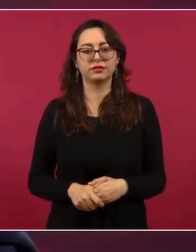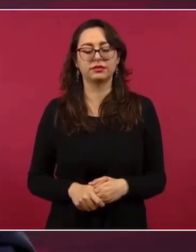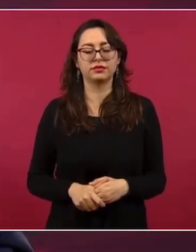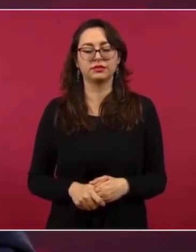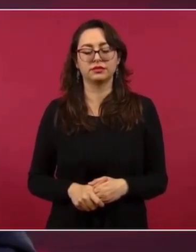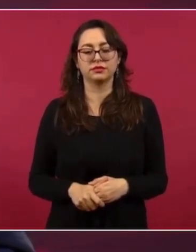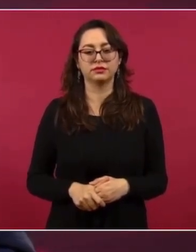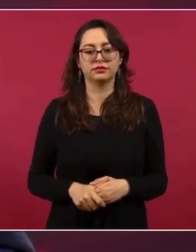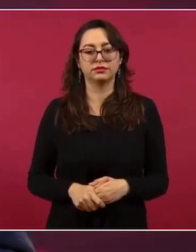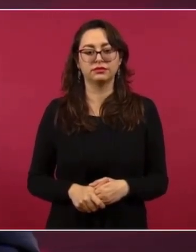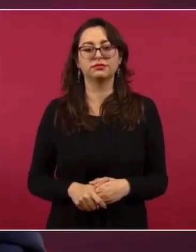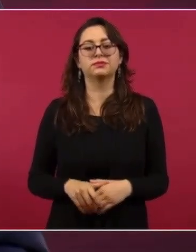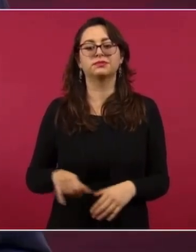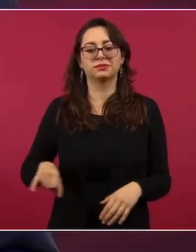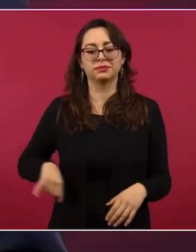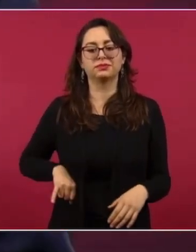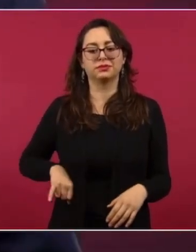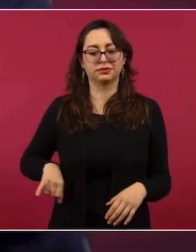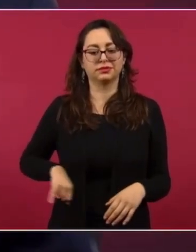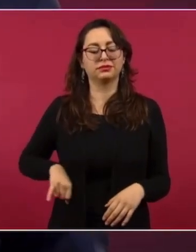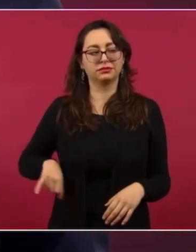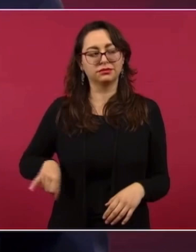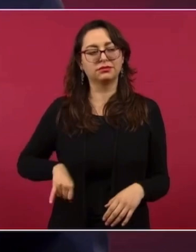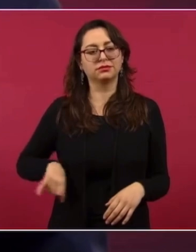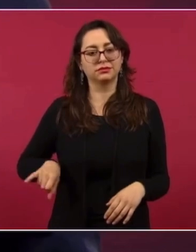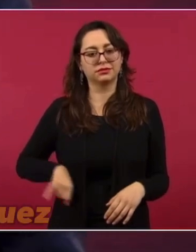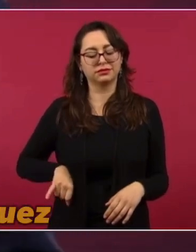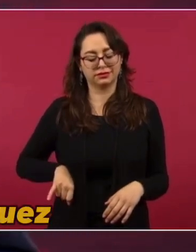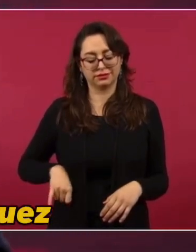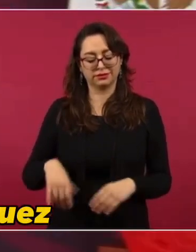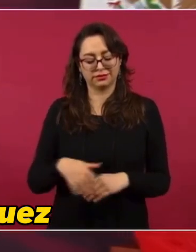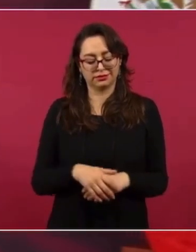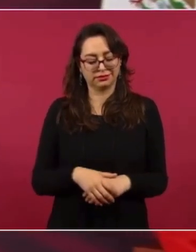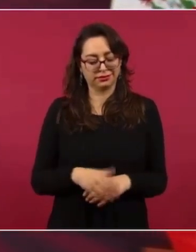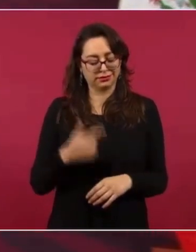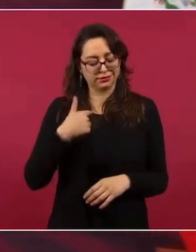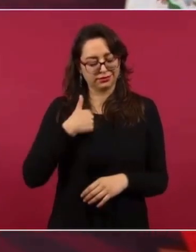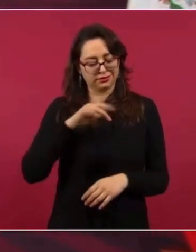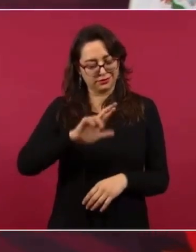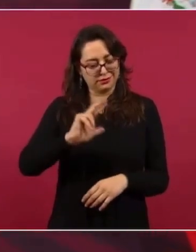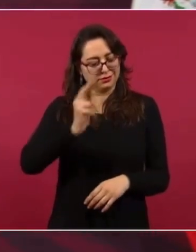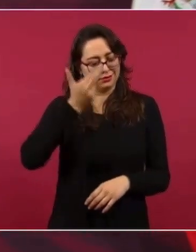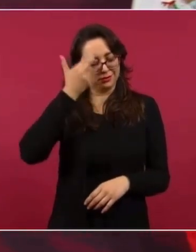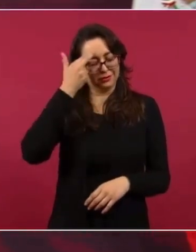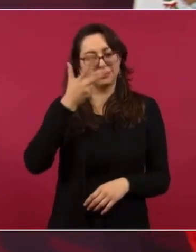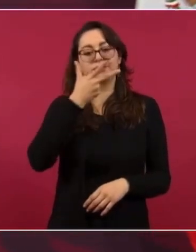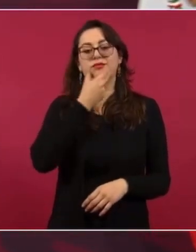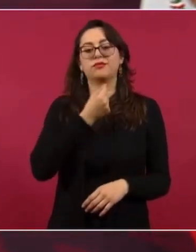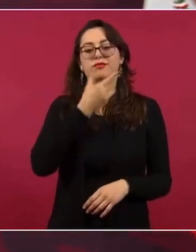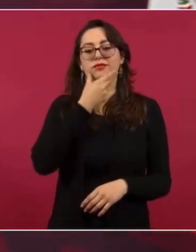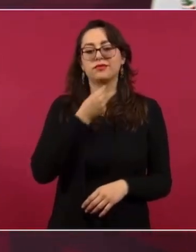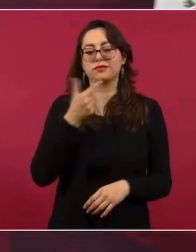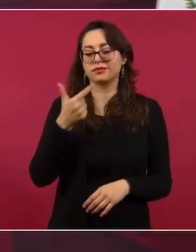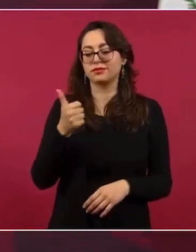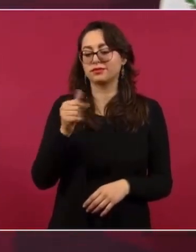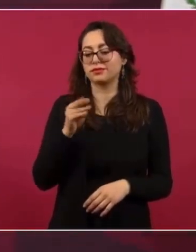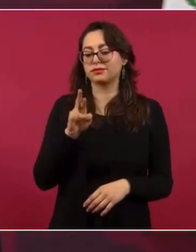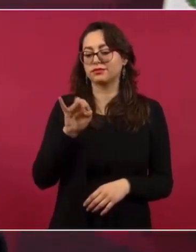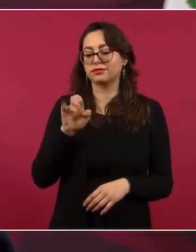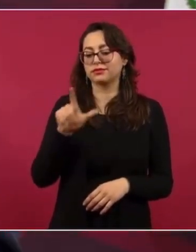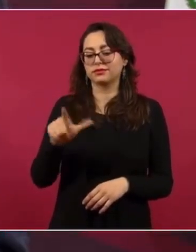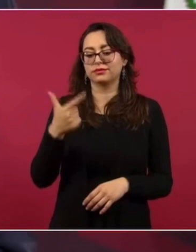me contó una vez Gabriel García Márquez, que los invitó Torrijos,